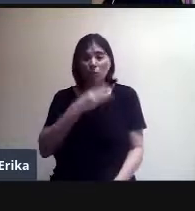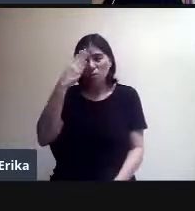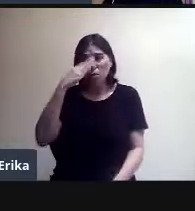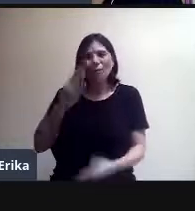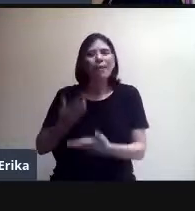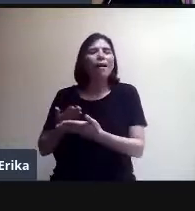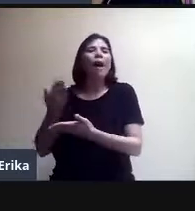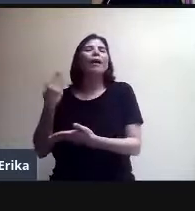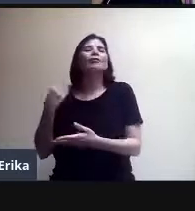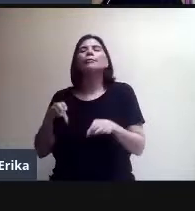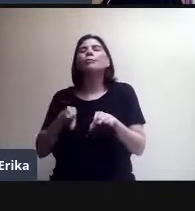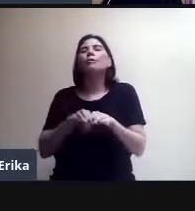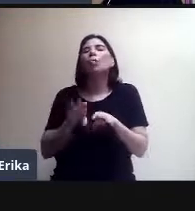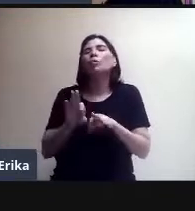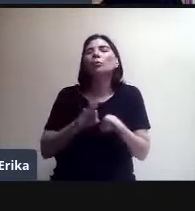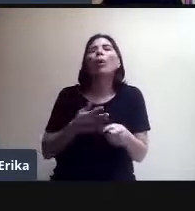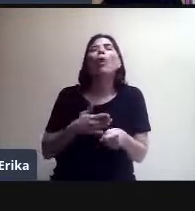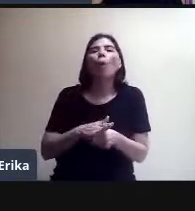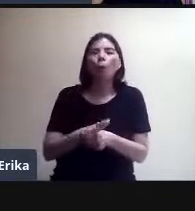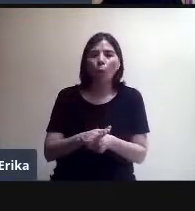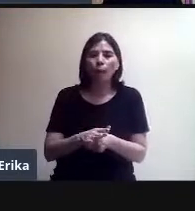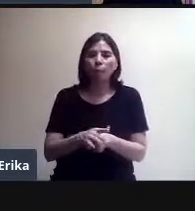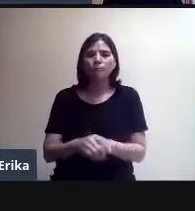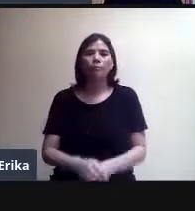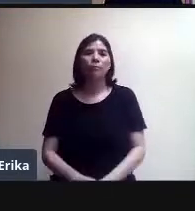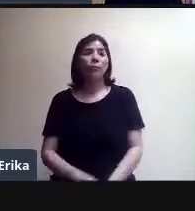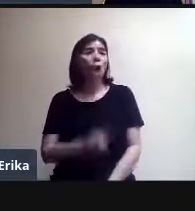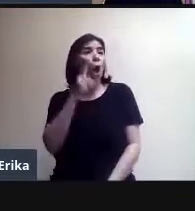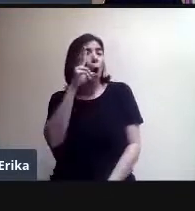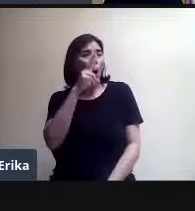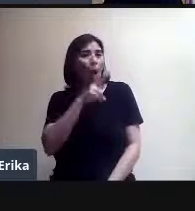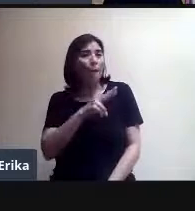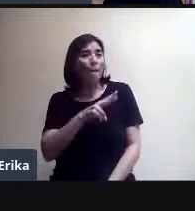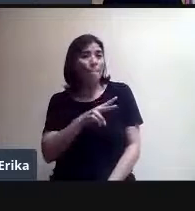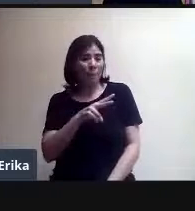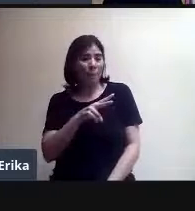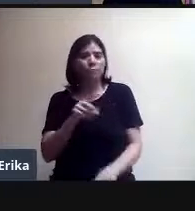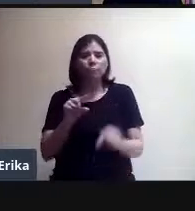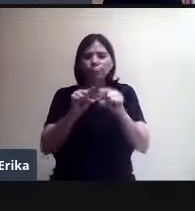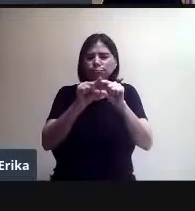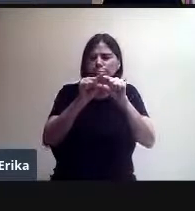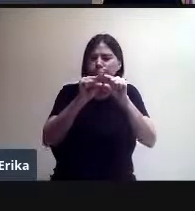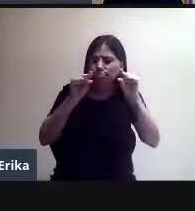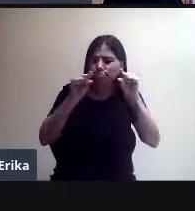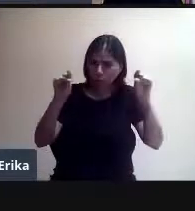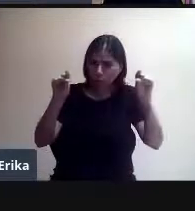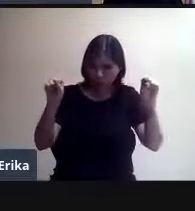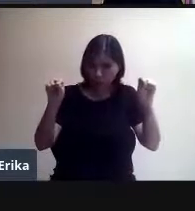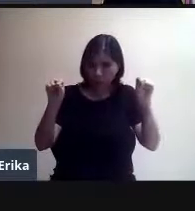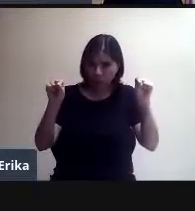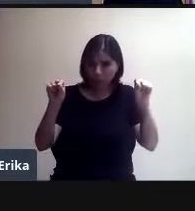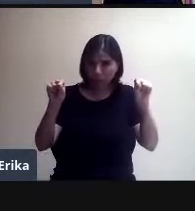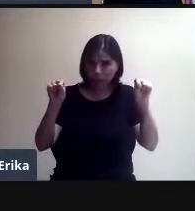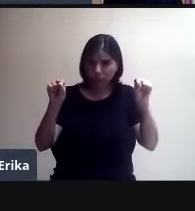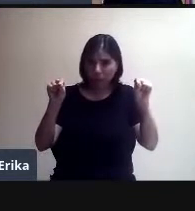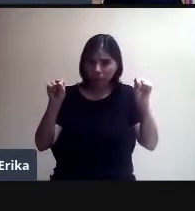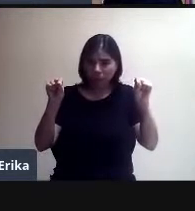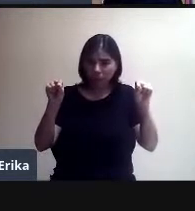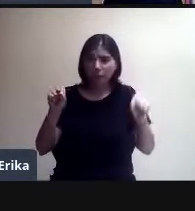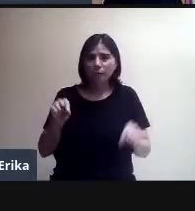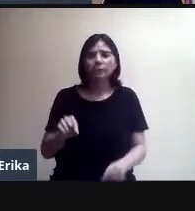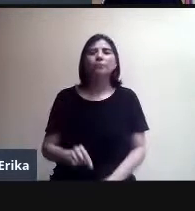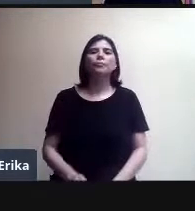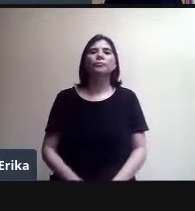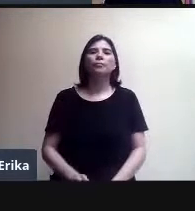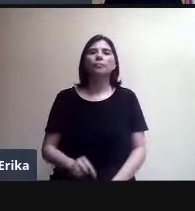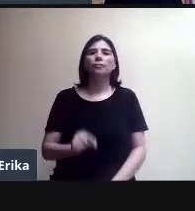Observen, por ejemplo, que aquí puse un vínculo y me voy a ir a una clase que